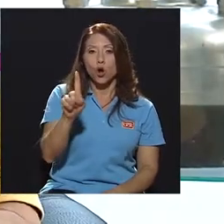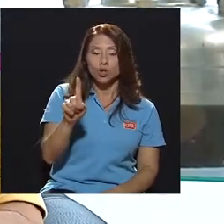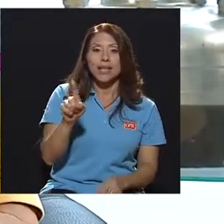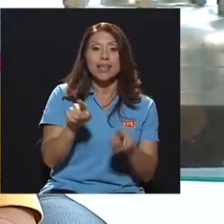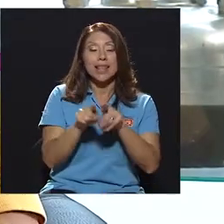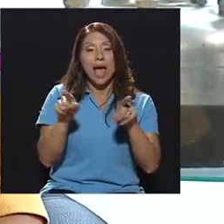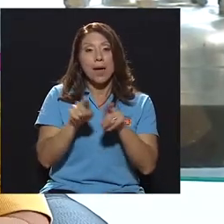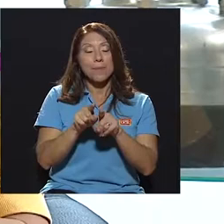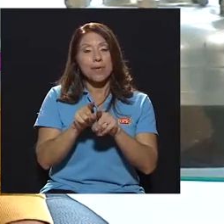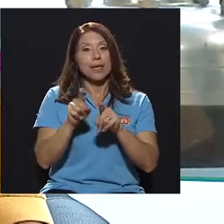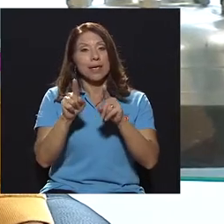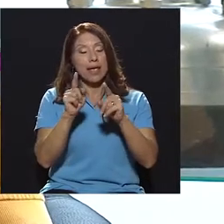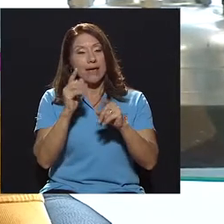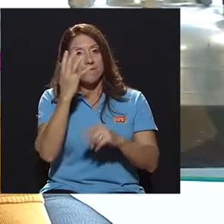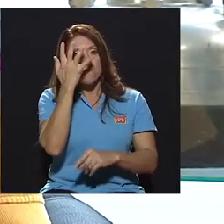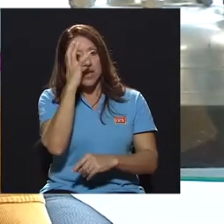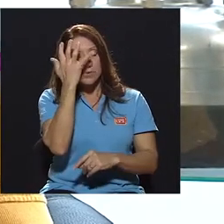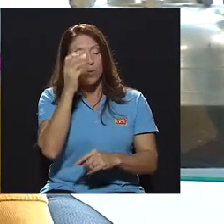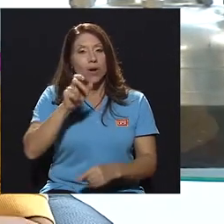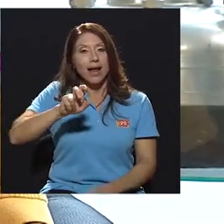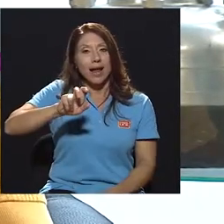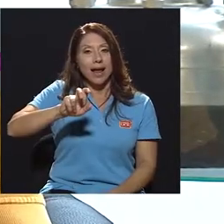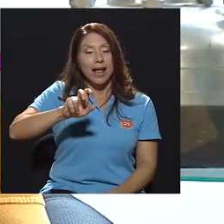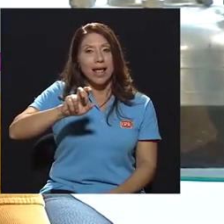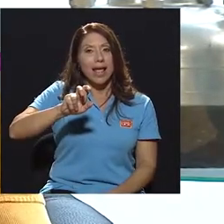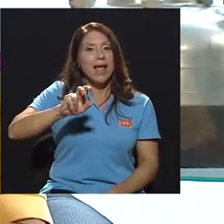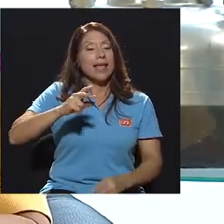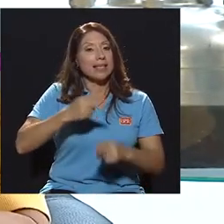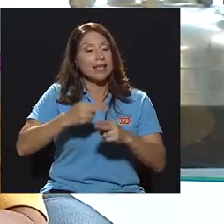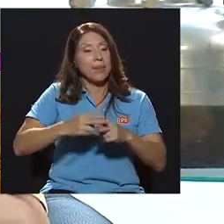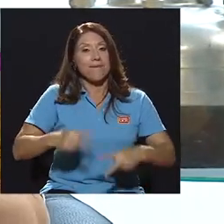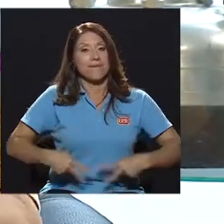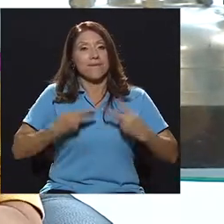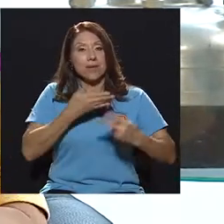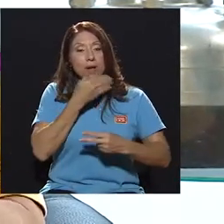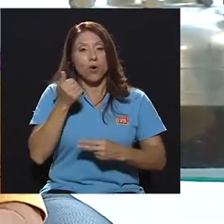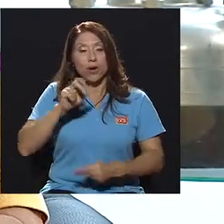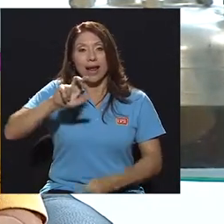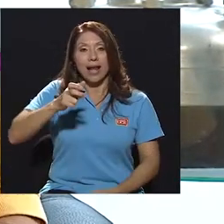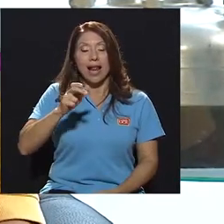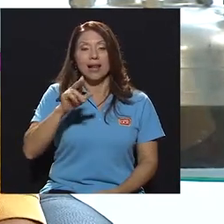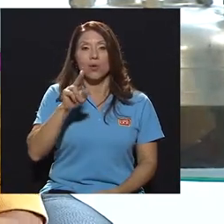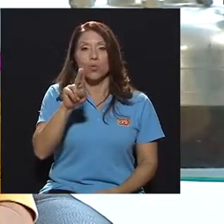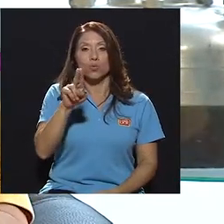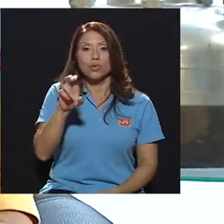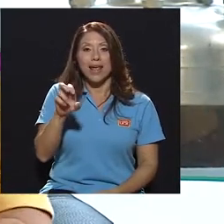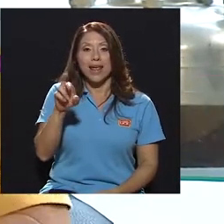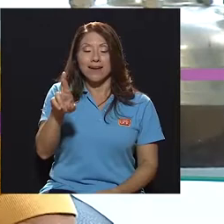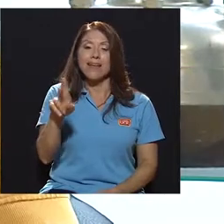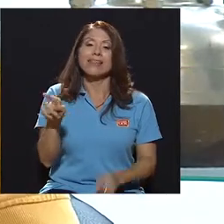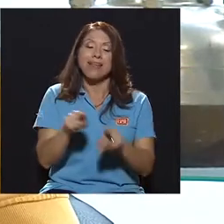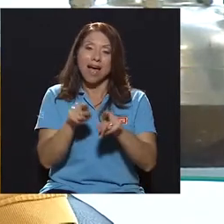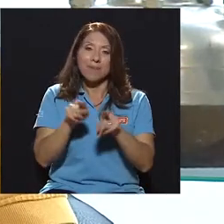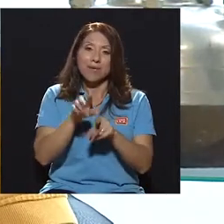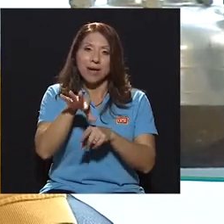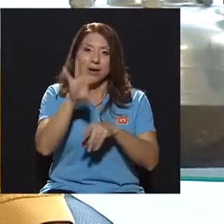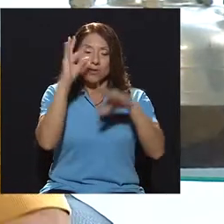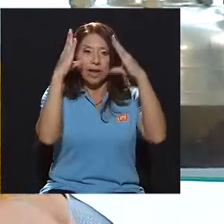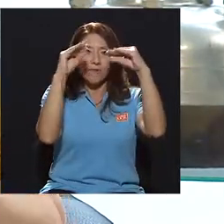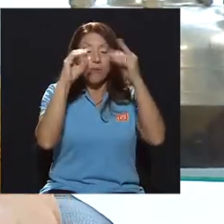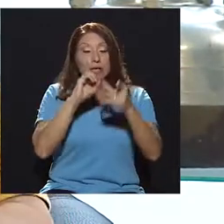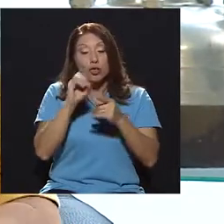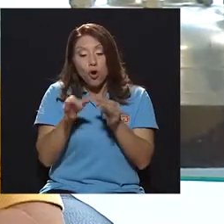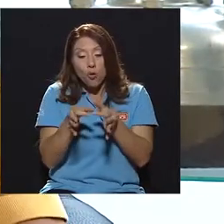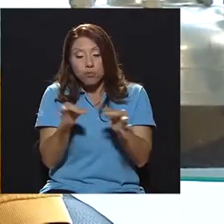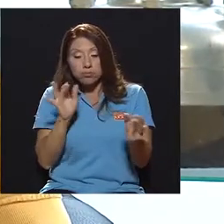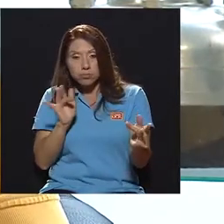y además de eso pues en nuestro Facebook canal perdón vivir mejor canal UCR también van a encontrar información